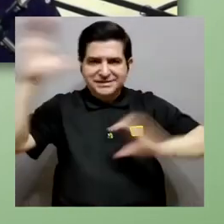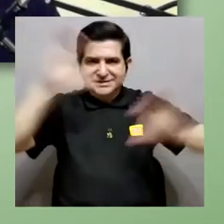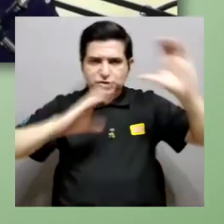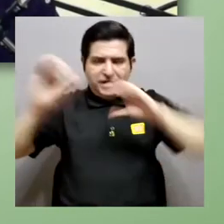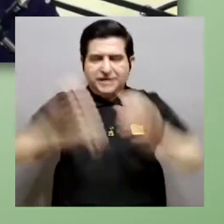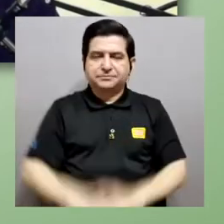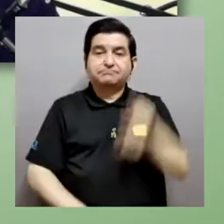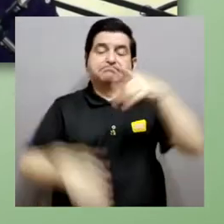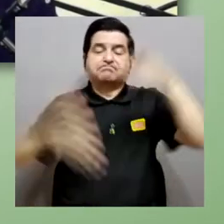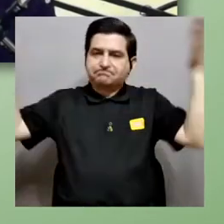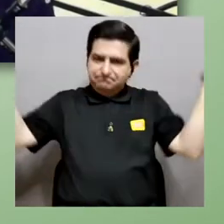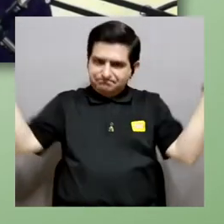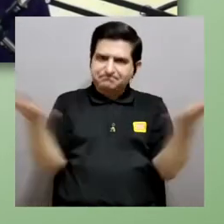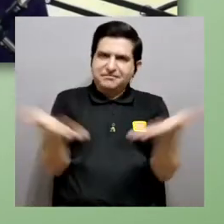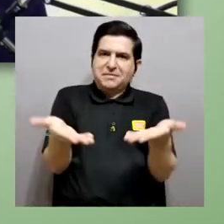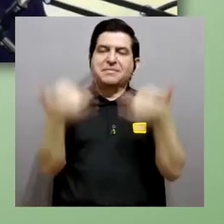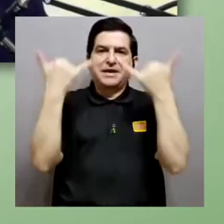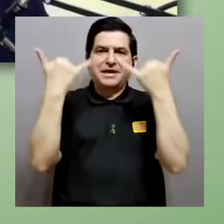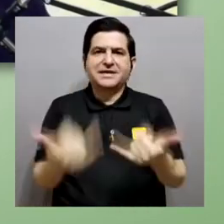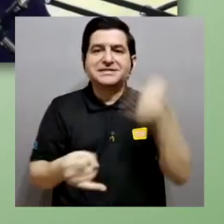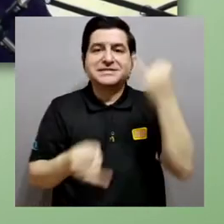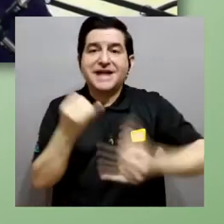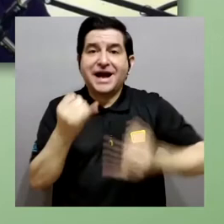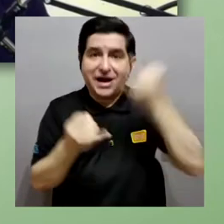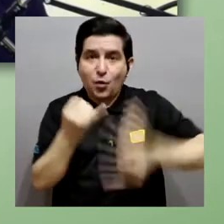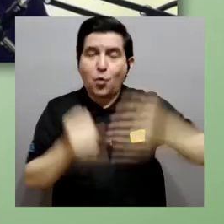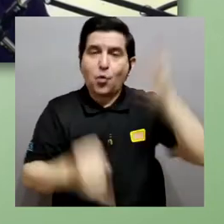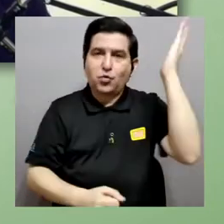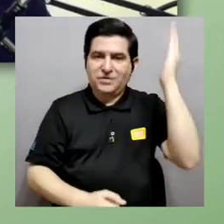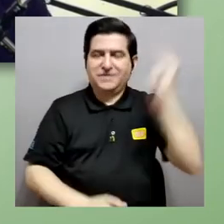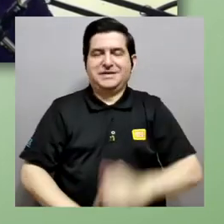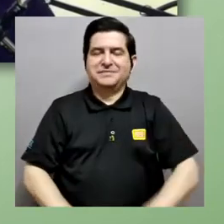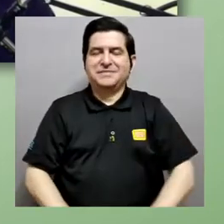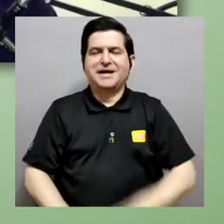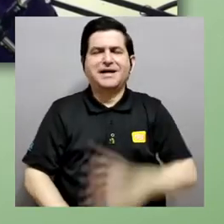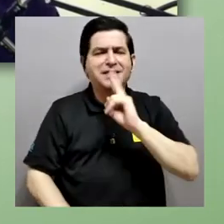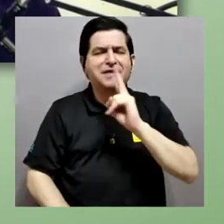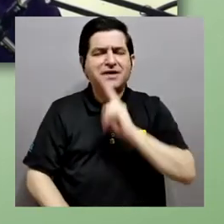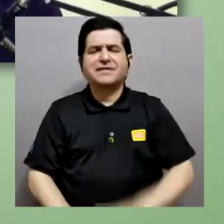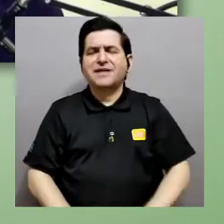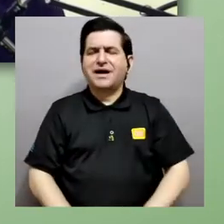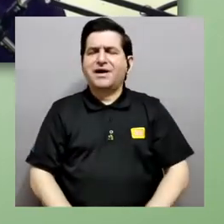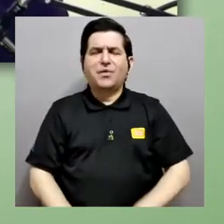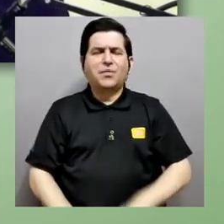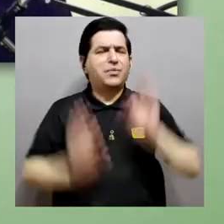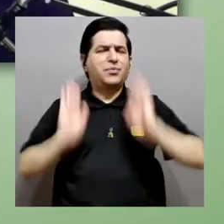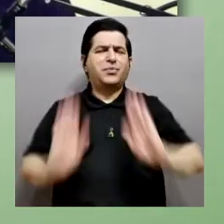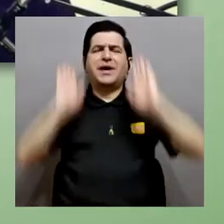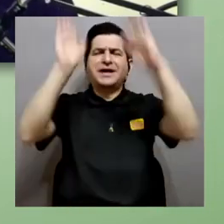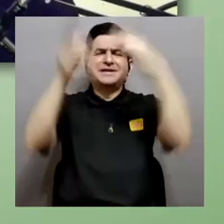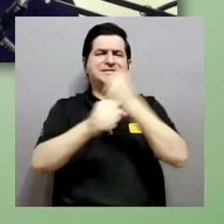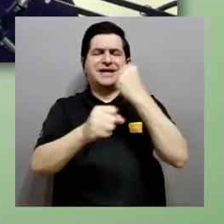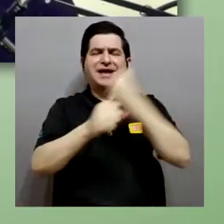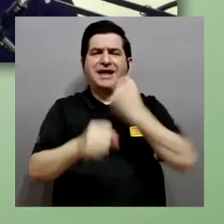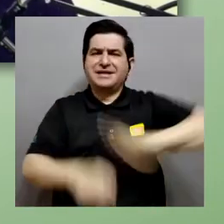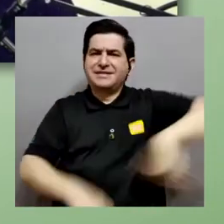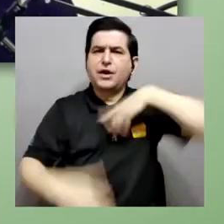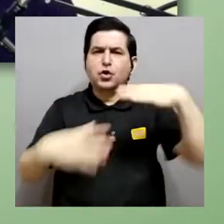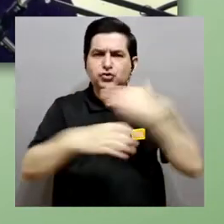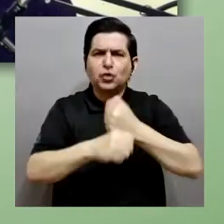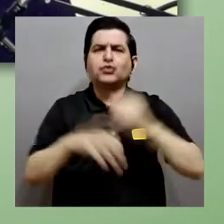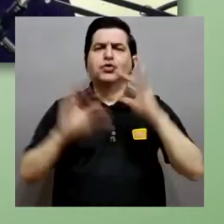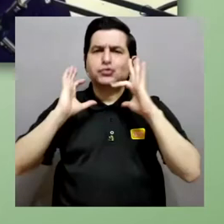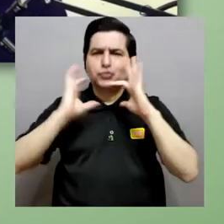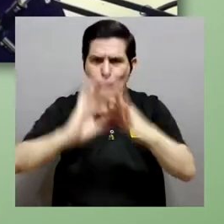de la Ciencia que nos va a la bienvenida. Ya está la última conferencia, Felipe, así que de verdad un lujo este trabajo que hemos podido sacar